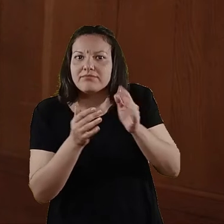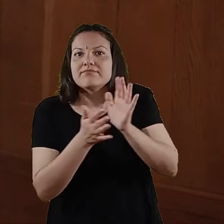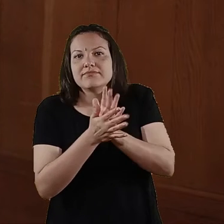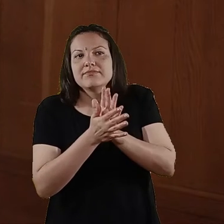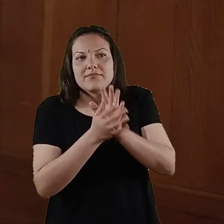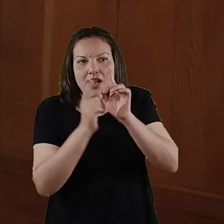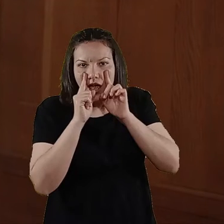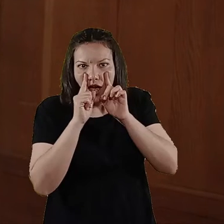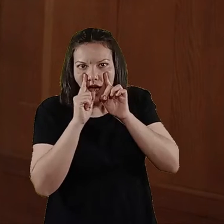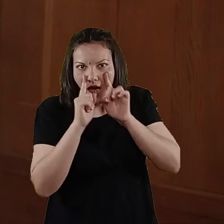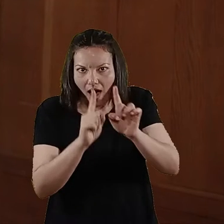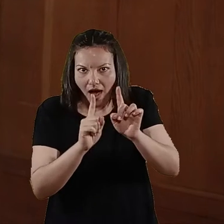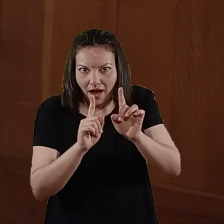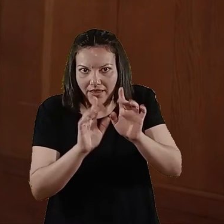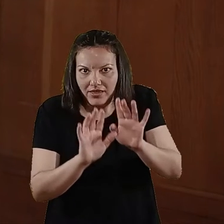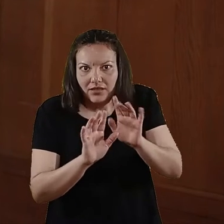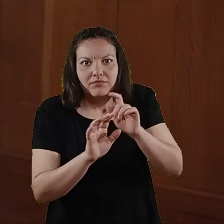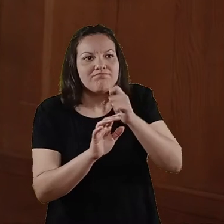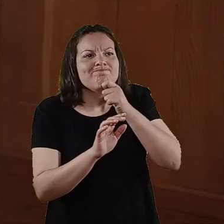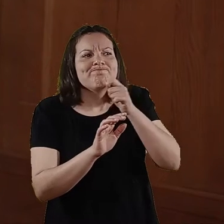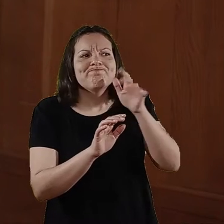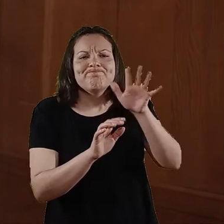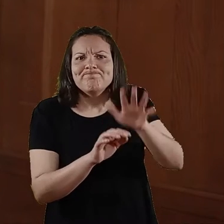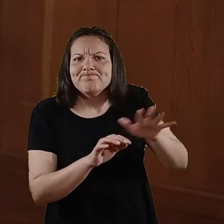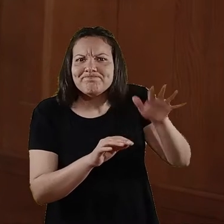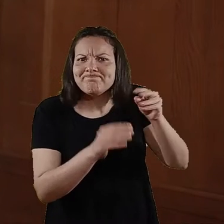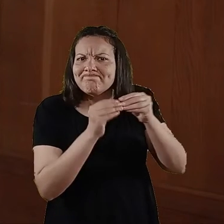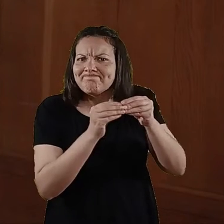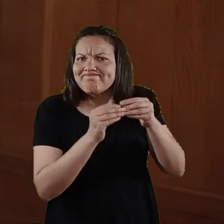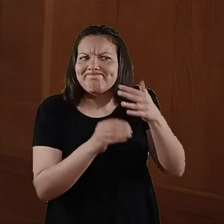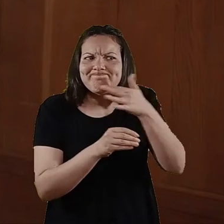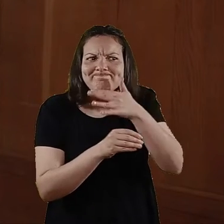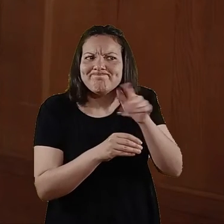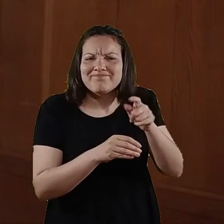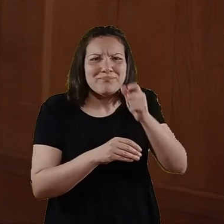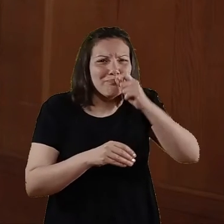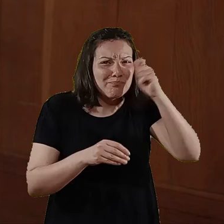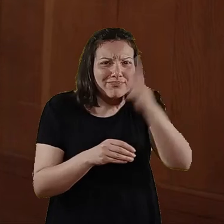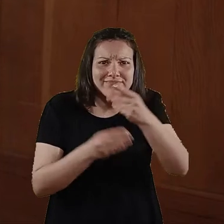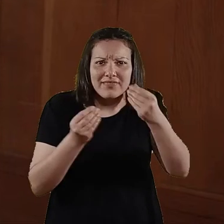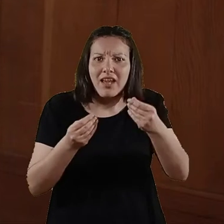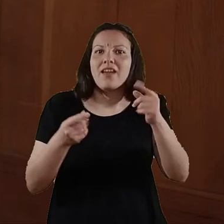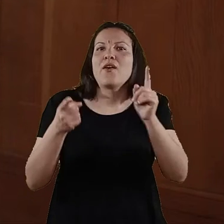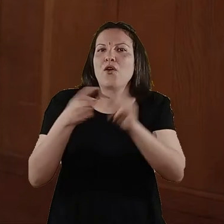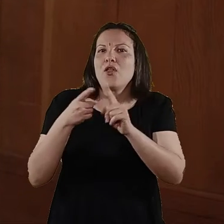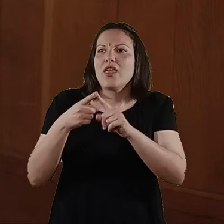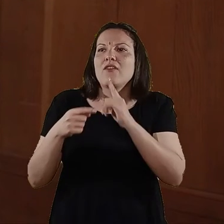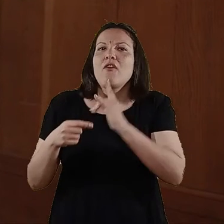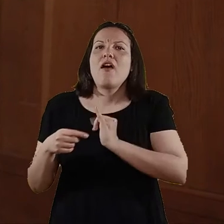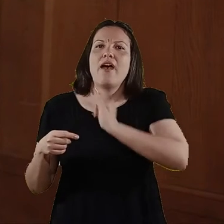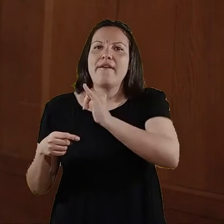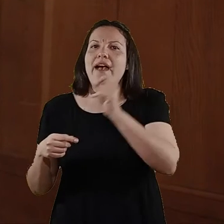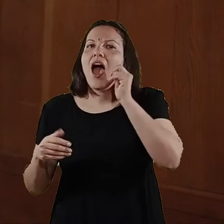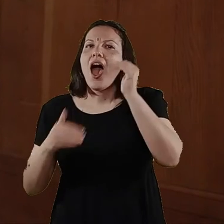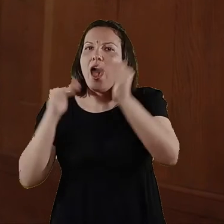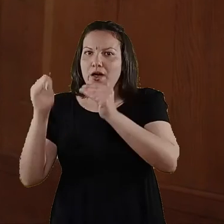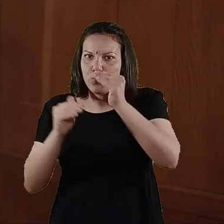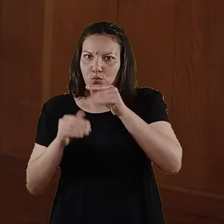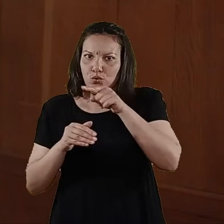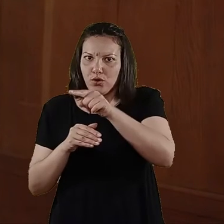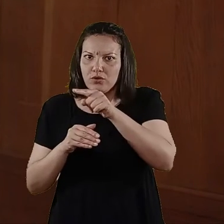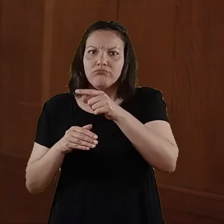estar atentos ante una situación y lo primero que deben hacer es comunicárselo a un adulto,